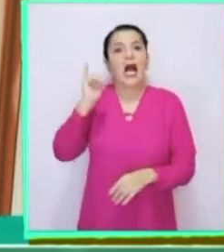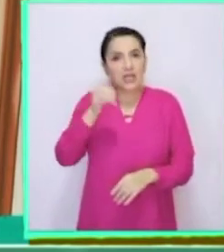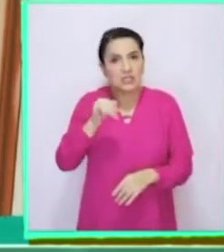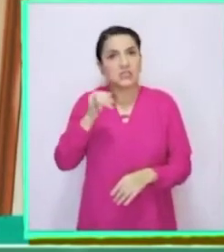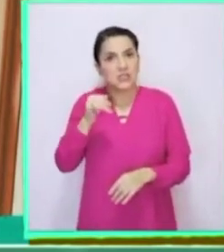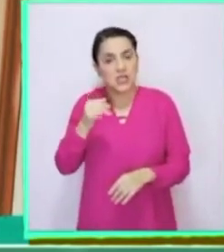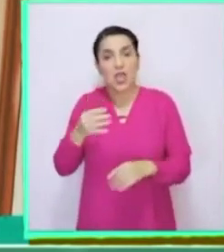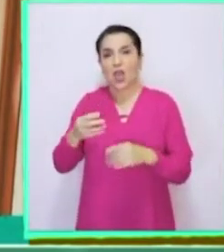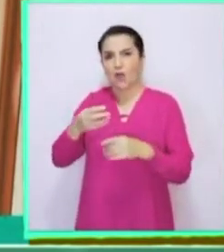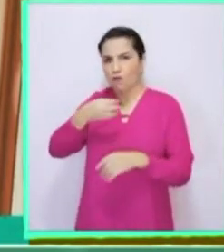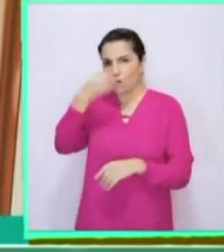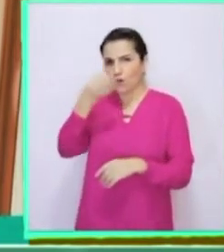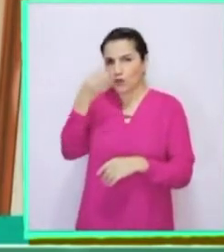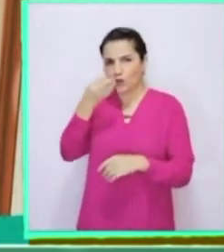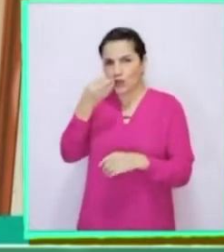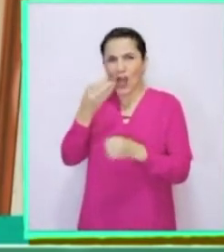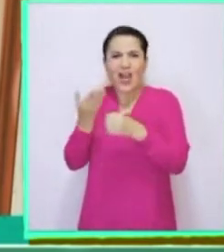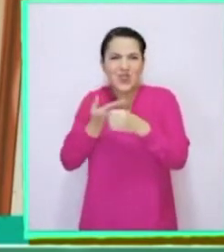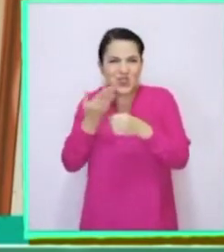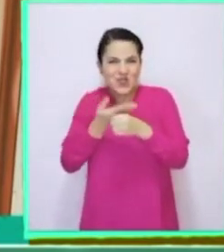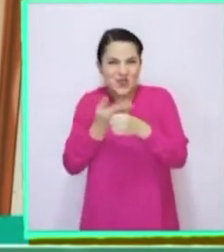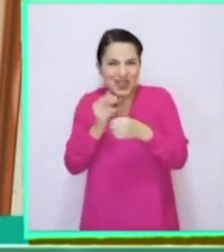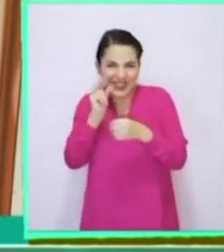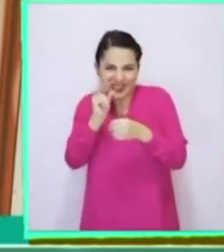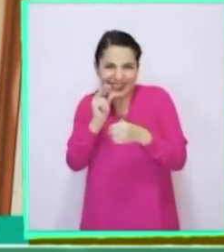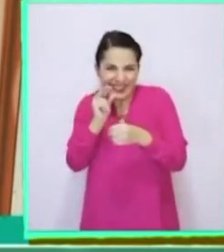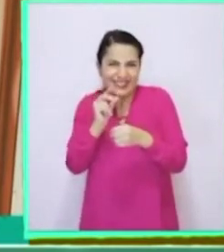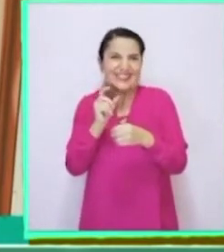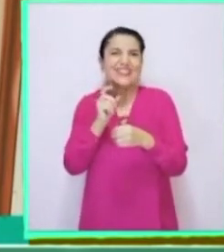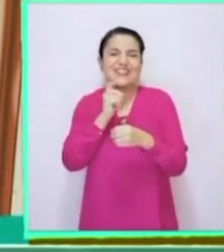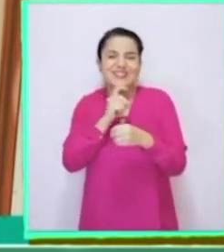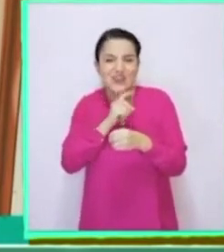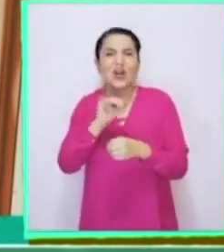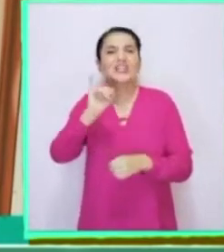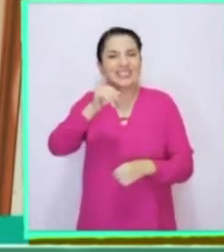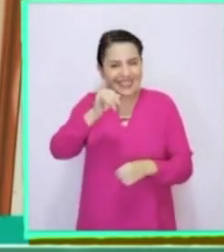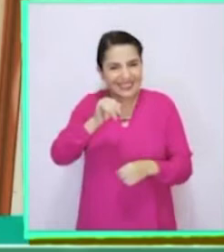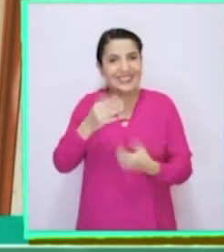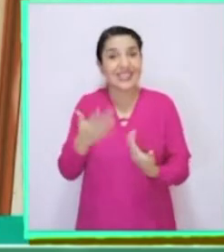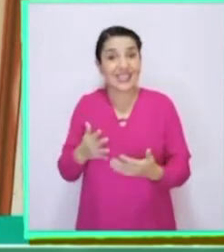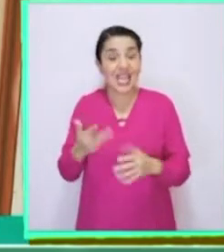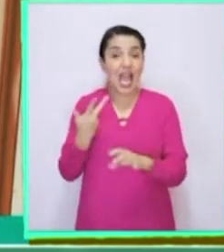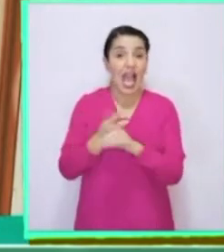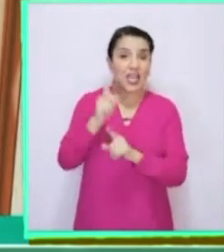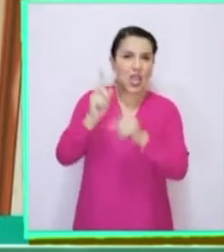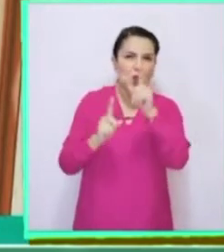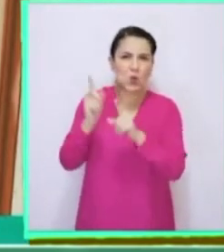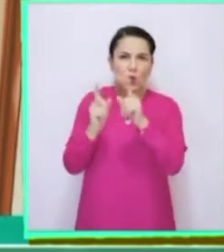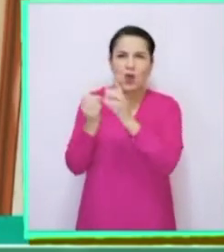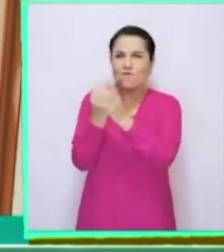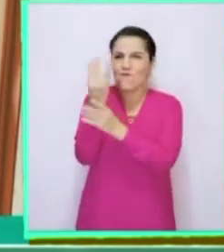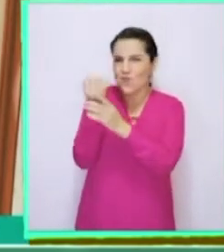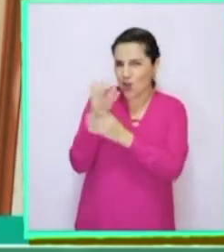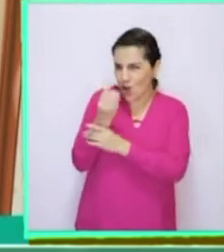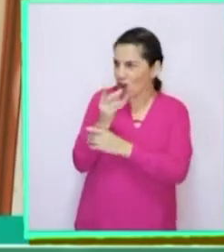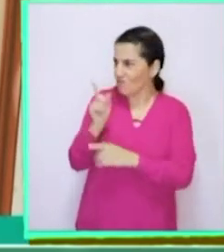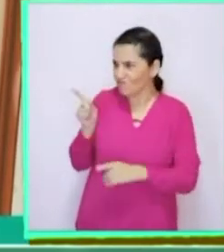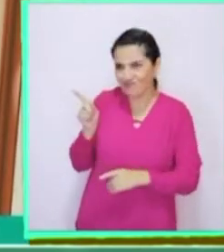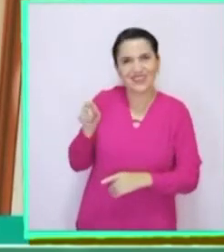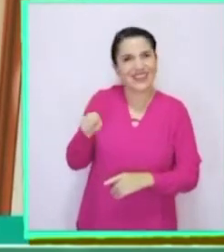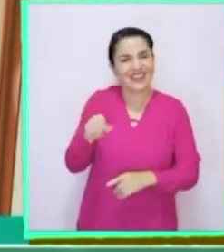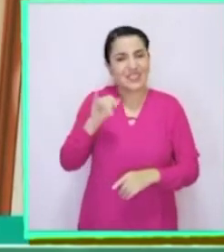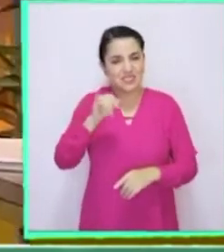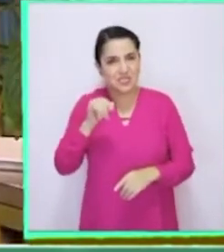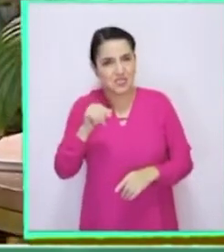¡Exacto! El fruto es el tomate cherry. Toda la razón. Y también podemos ver algunas flores. ¡Súper! Y